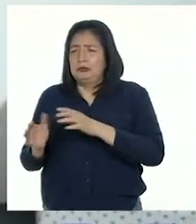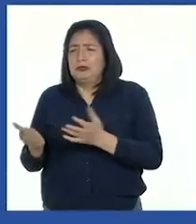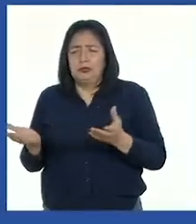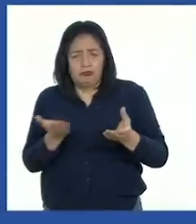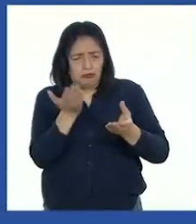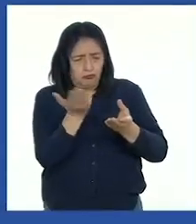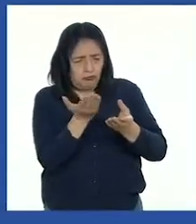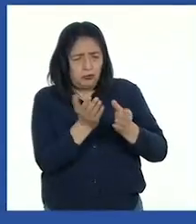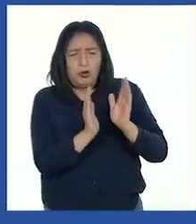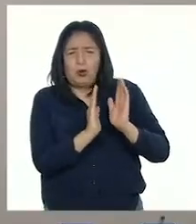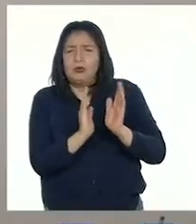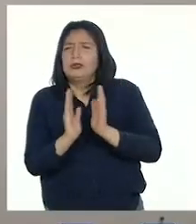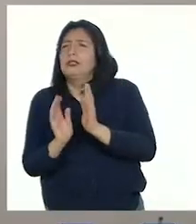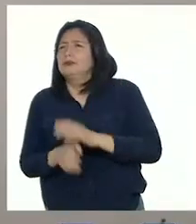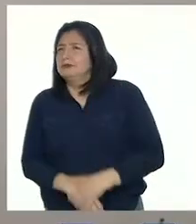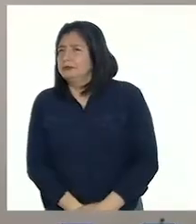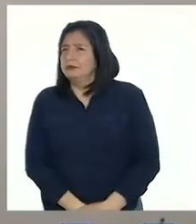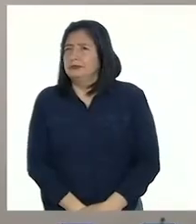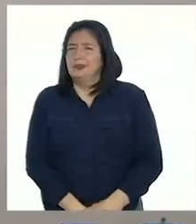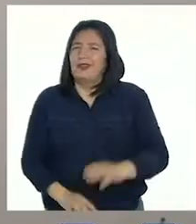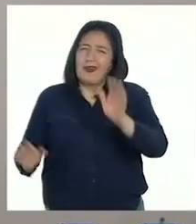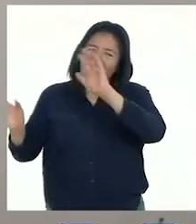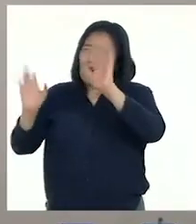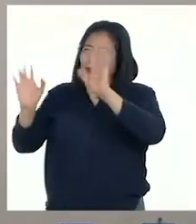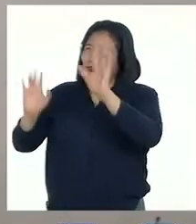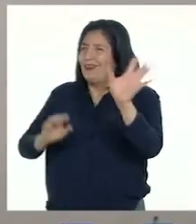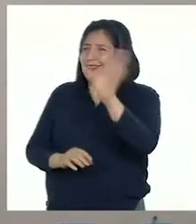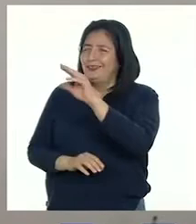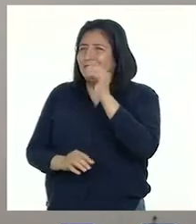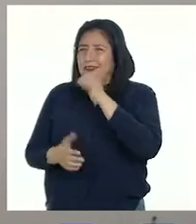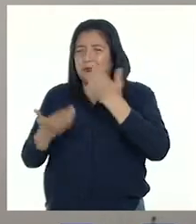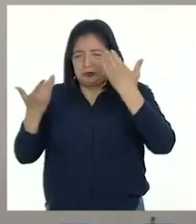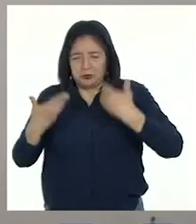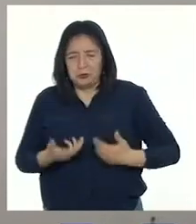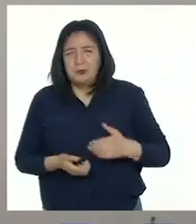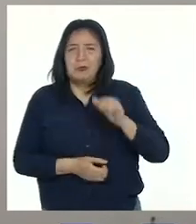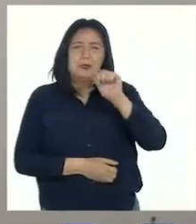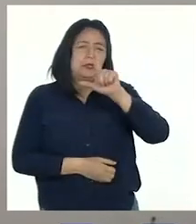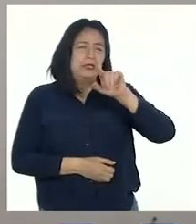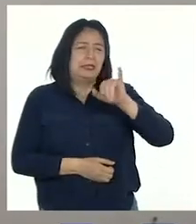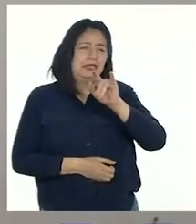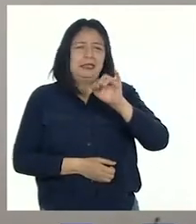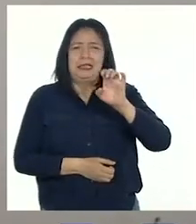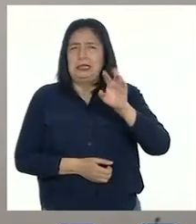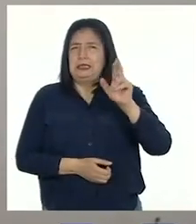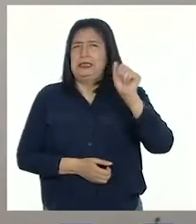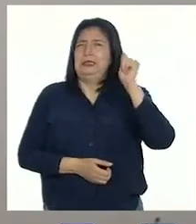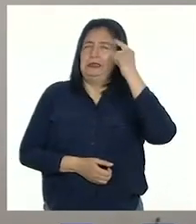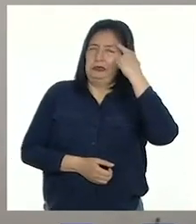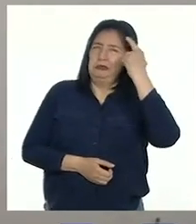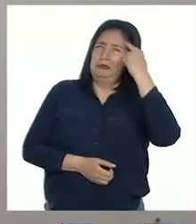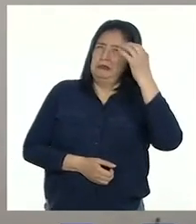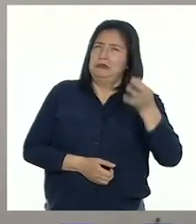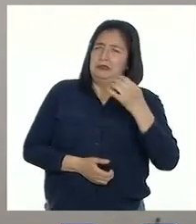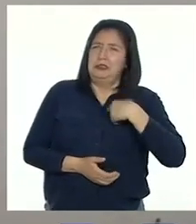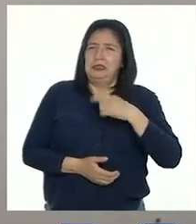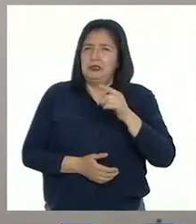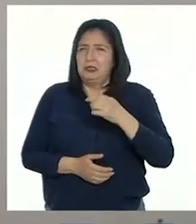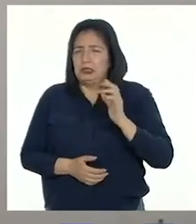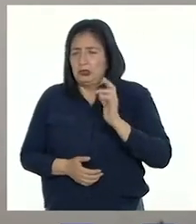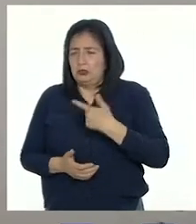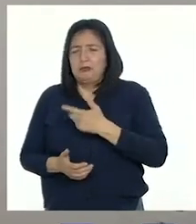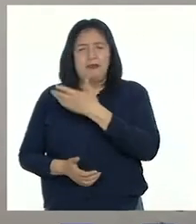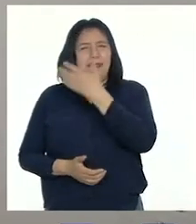ordenada. Hola a todas y todos. Mi nombre es Alejandra. Yo creo que debemos seleccionar